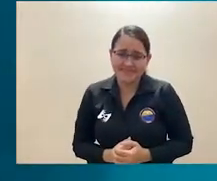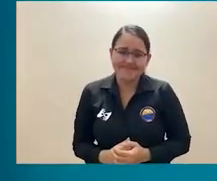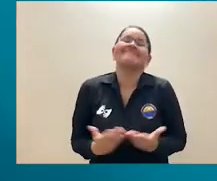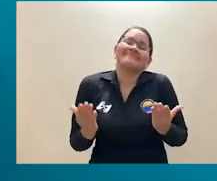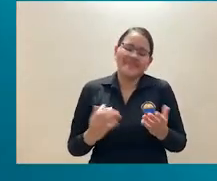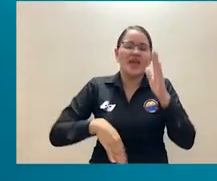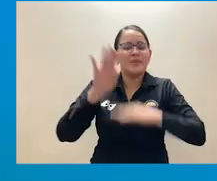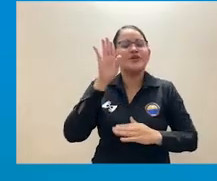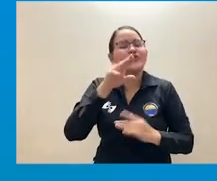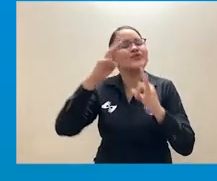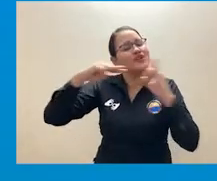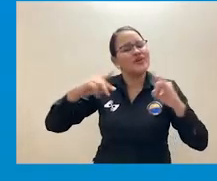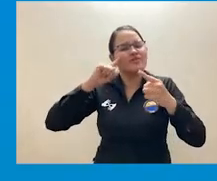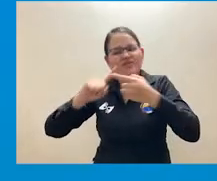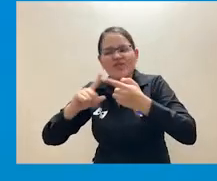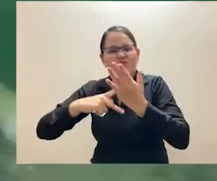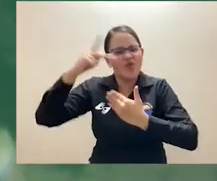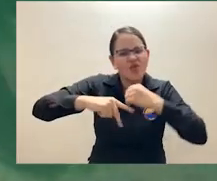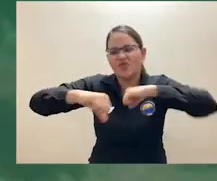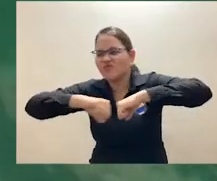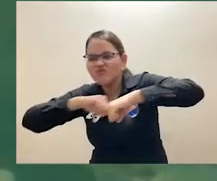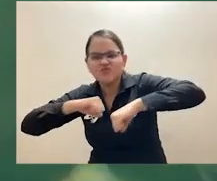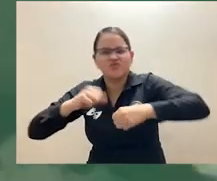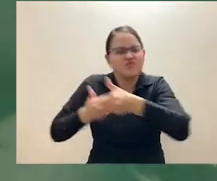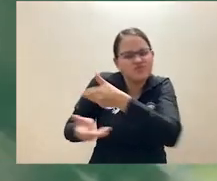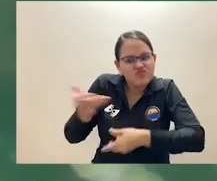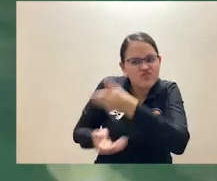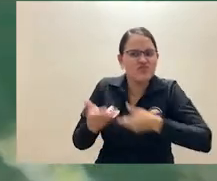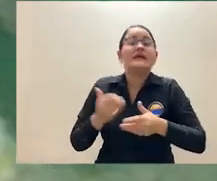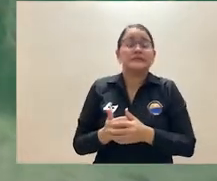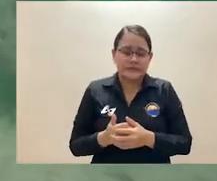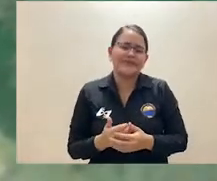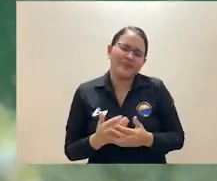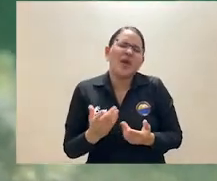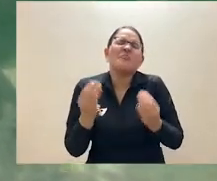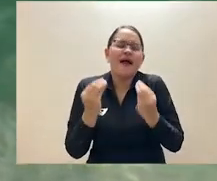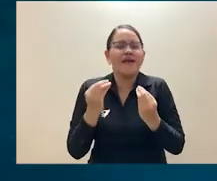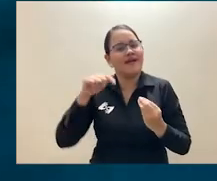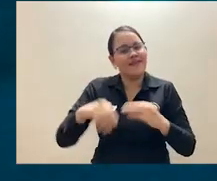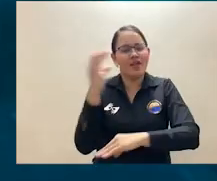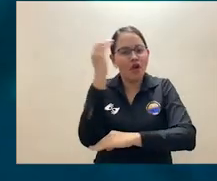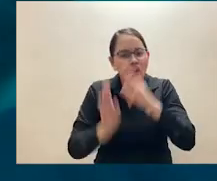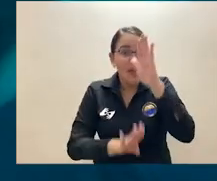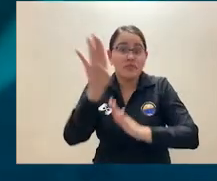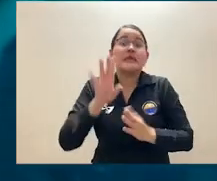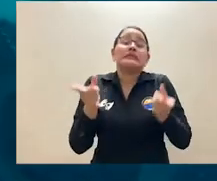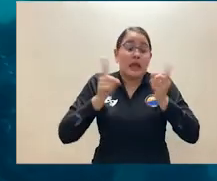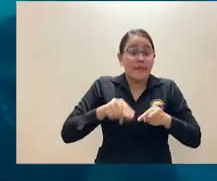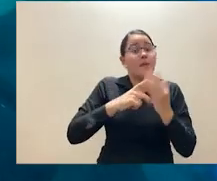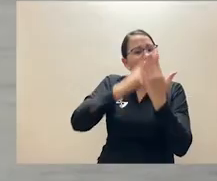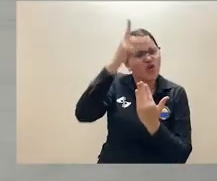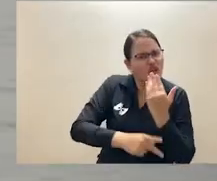en trabajo mancomunado con Uni Magdalena, ratifican su interés y compromiso con la preservación de la riqueza del ecosistema marino del